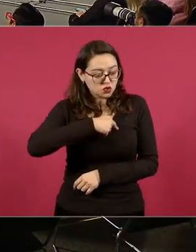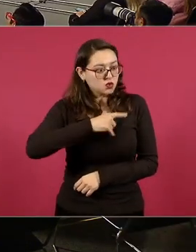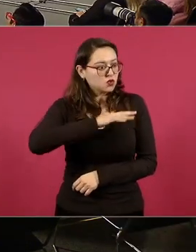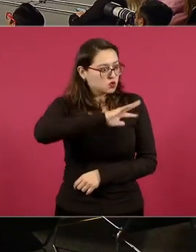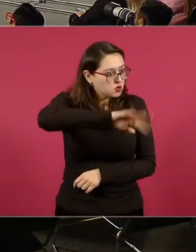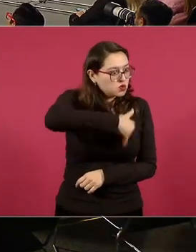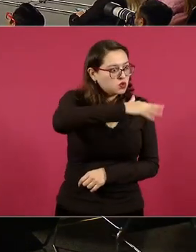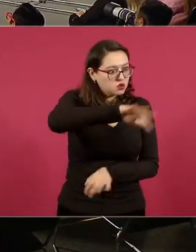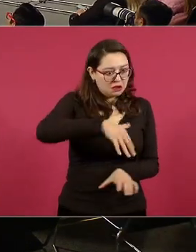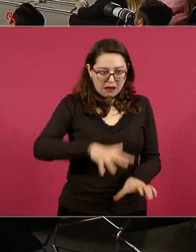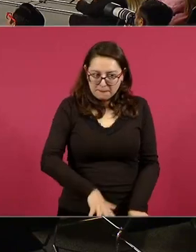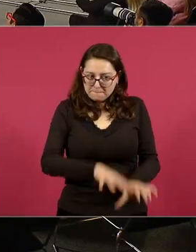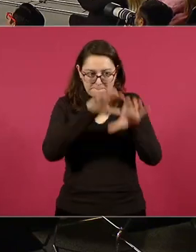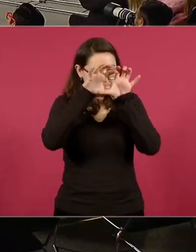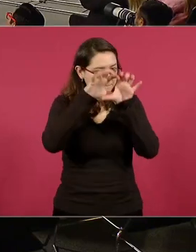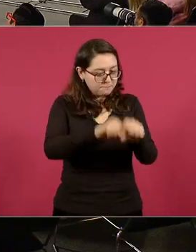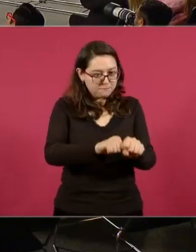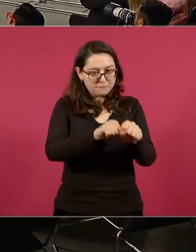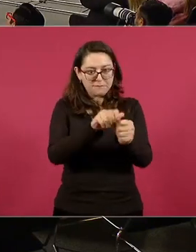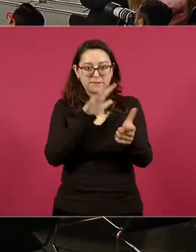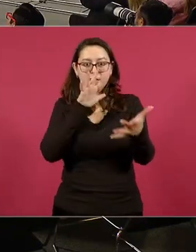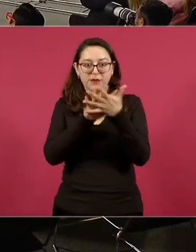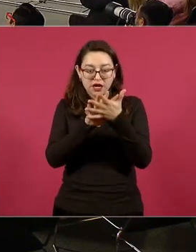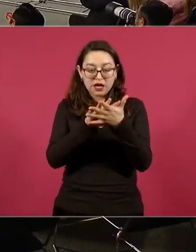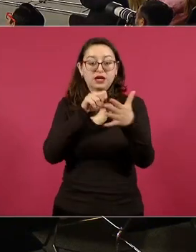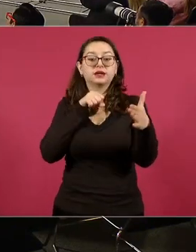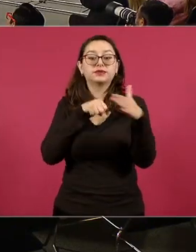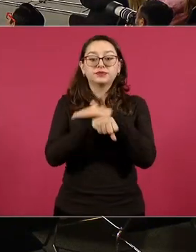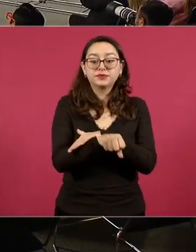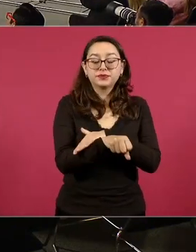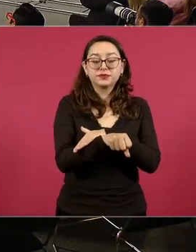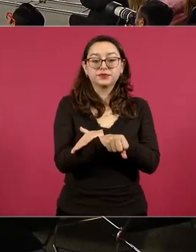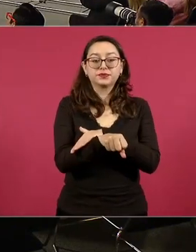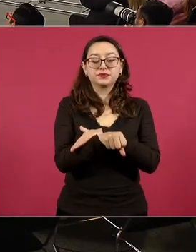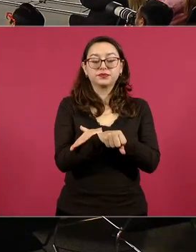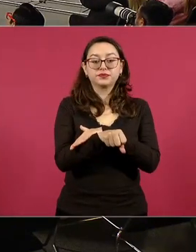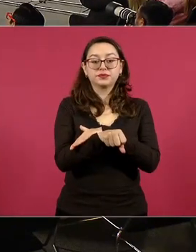se este caso